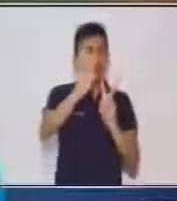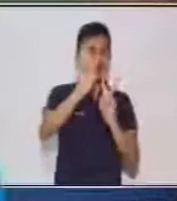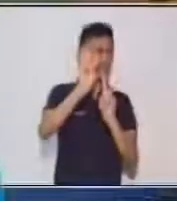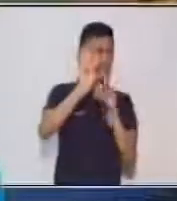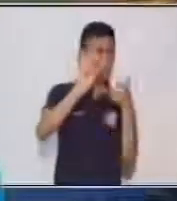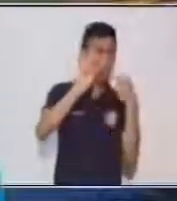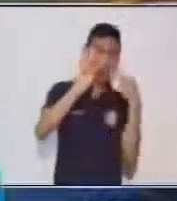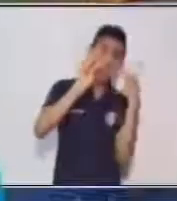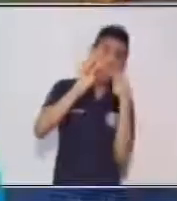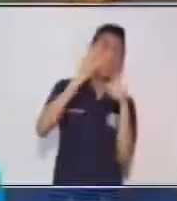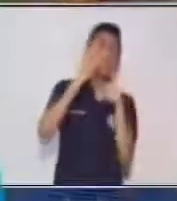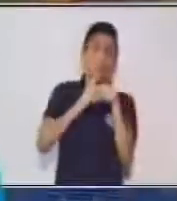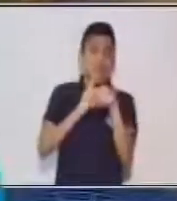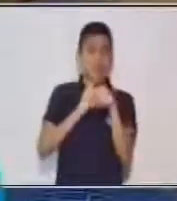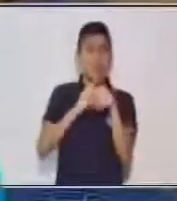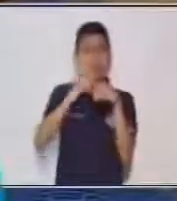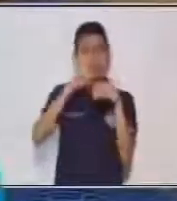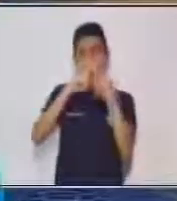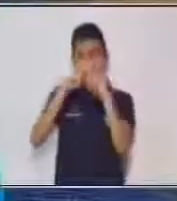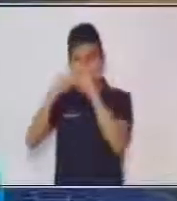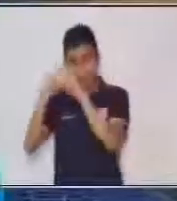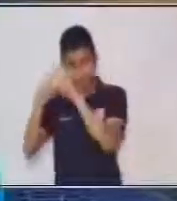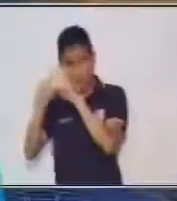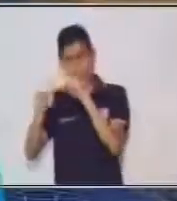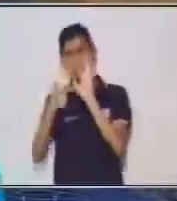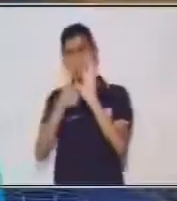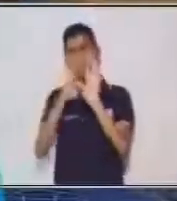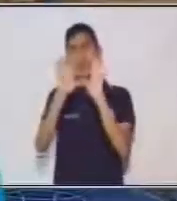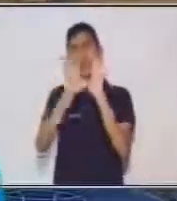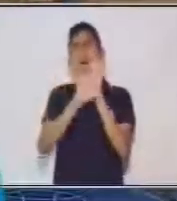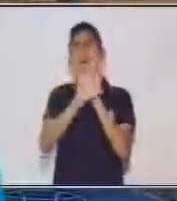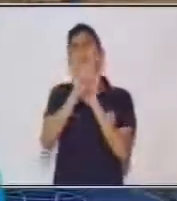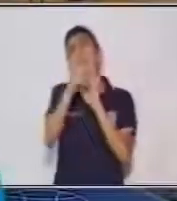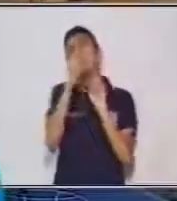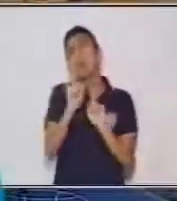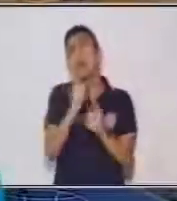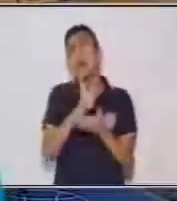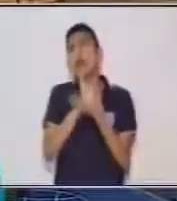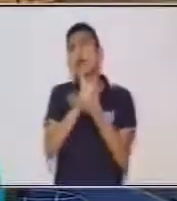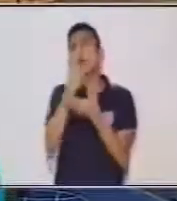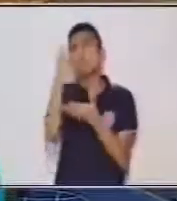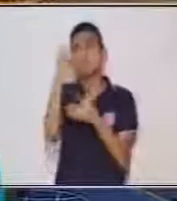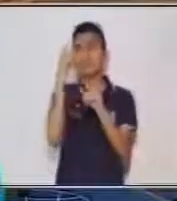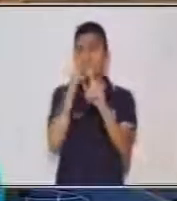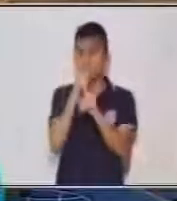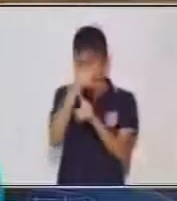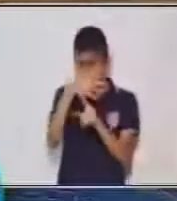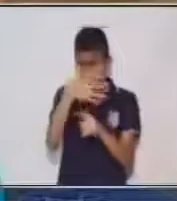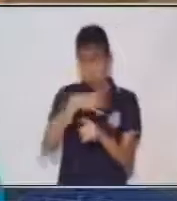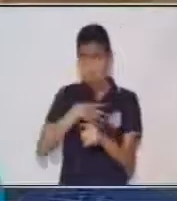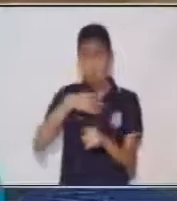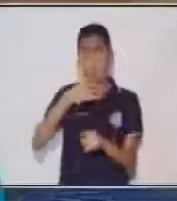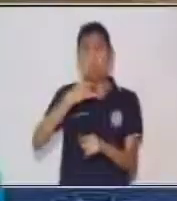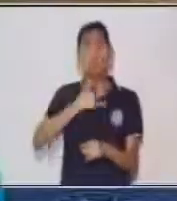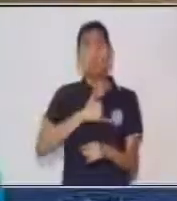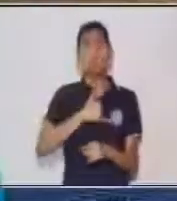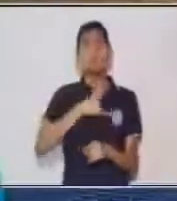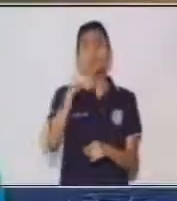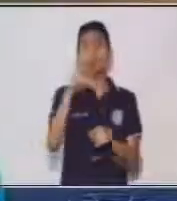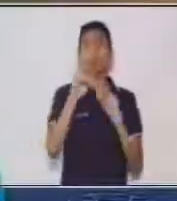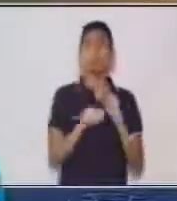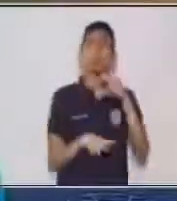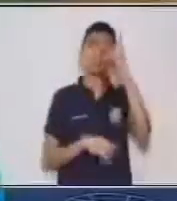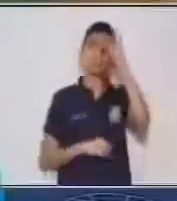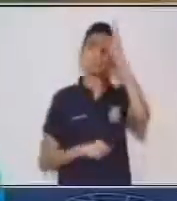esta ocasión, nosotros vimos estos ejemplos que te pueden ayudar y tú mismo puedes venir y